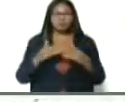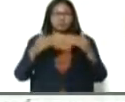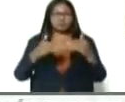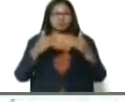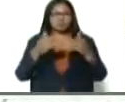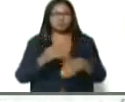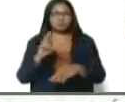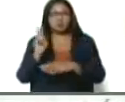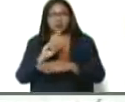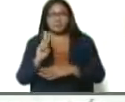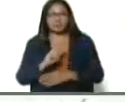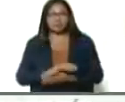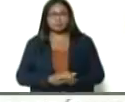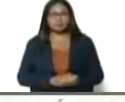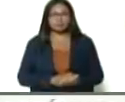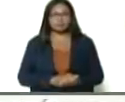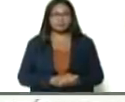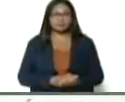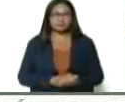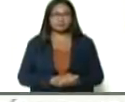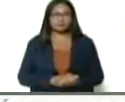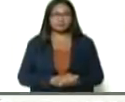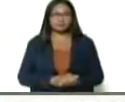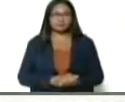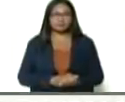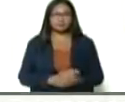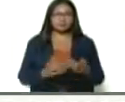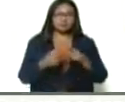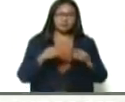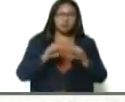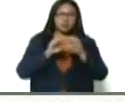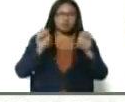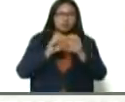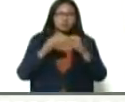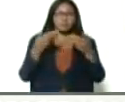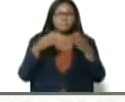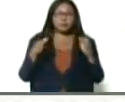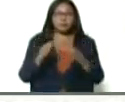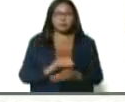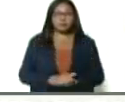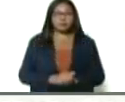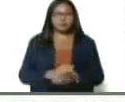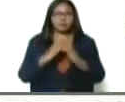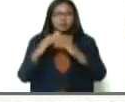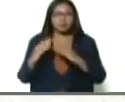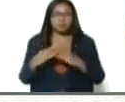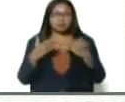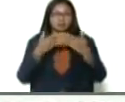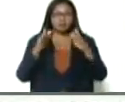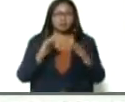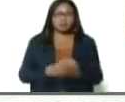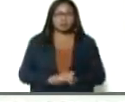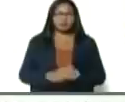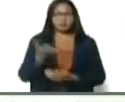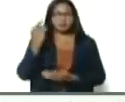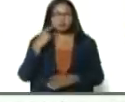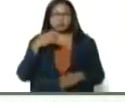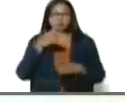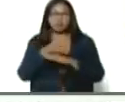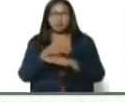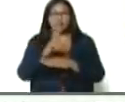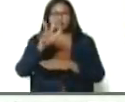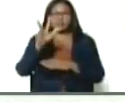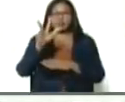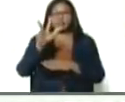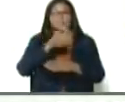mucho y rápido. El frente de la educación pública, de la vivienda pública. Mañana vamos a llegar a la vivienda a 3